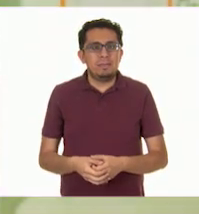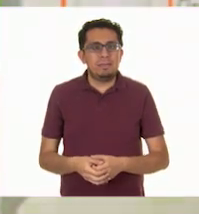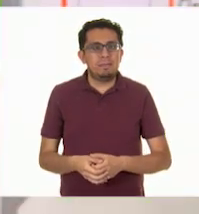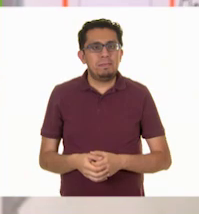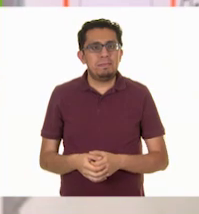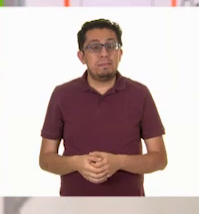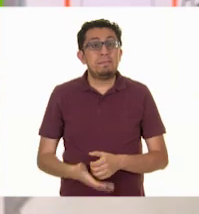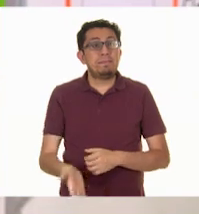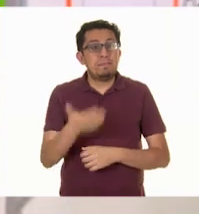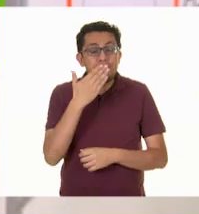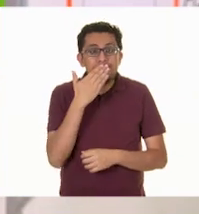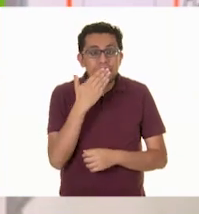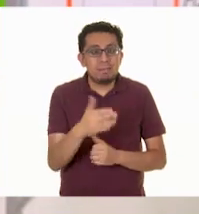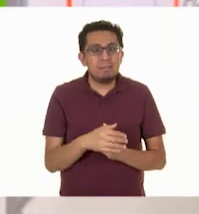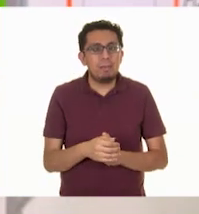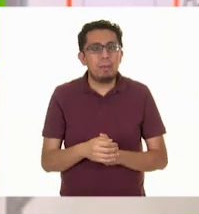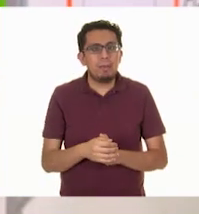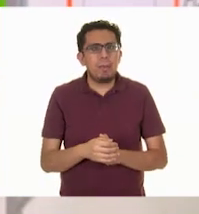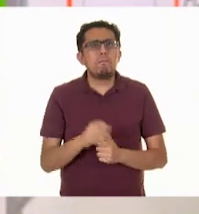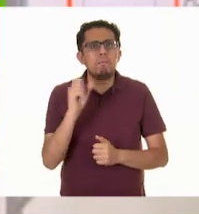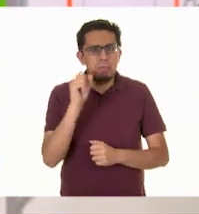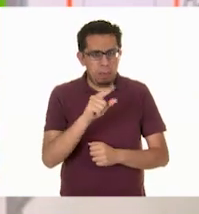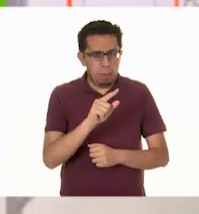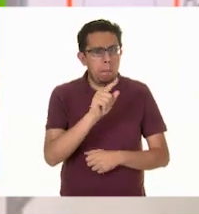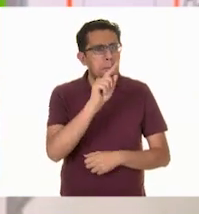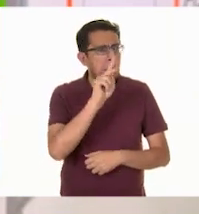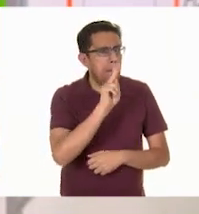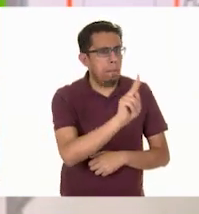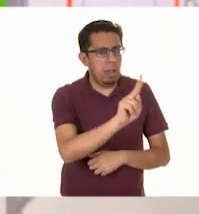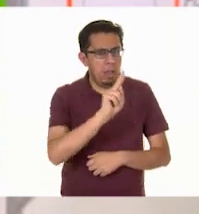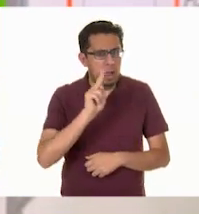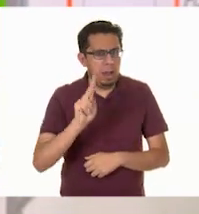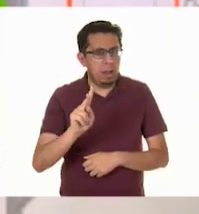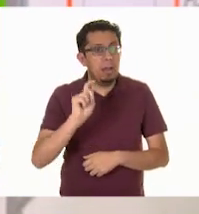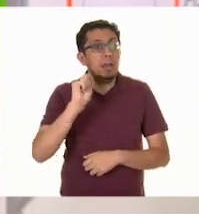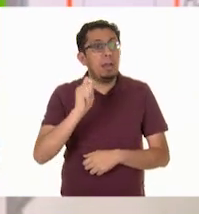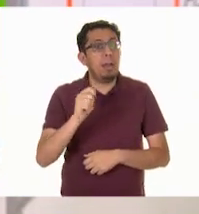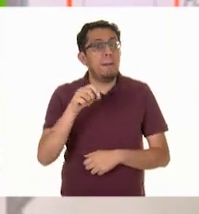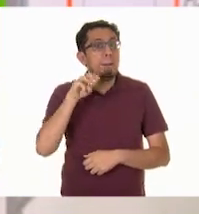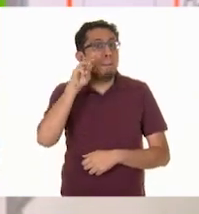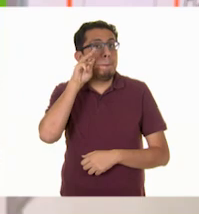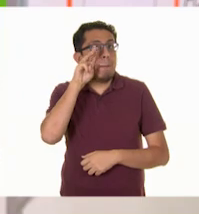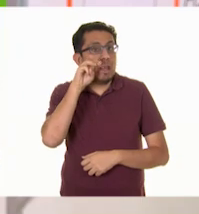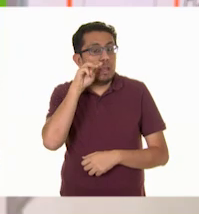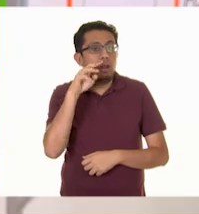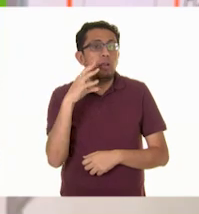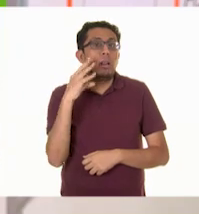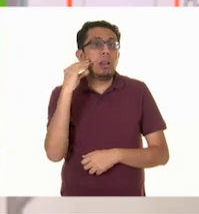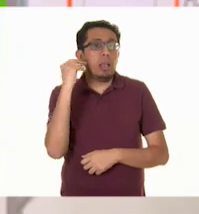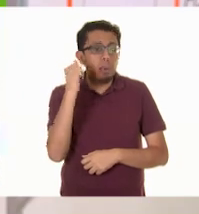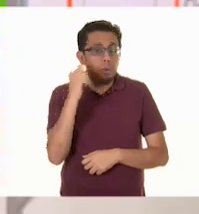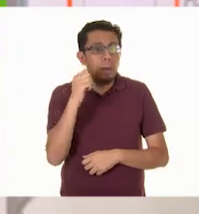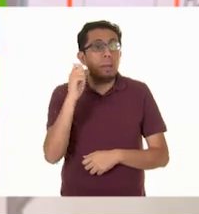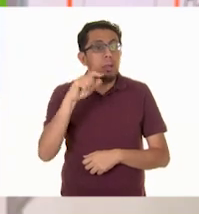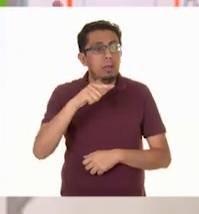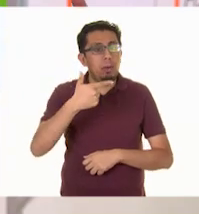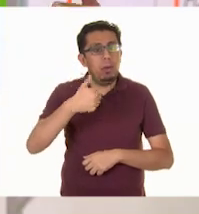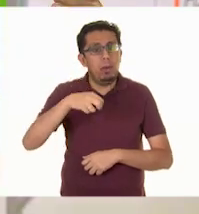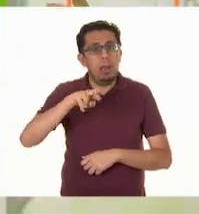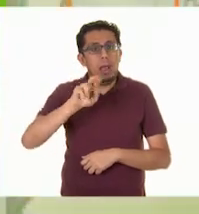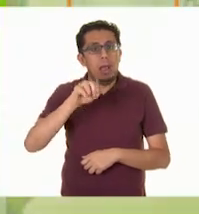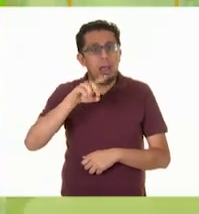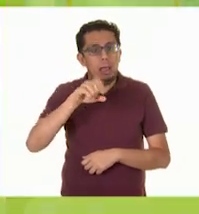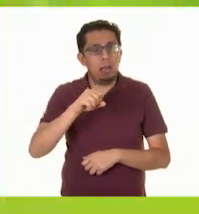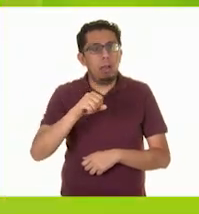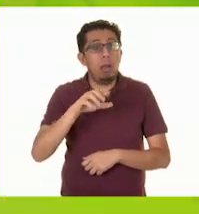Muy bien. Otra similitud que encontramos es que el mandarino, el limonero y el granado son